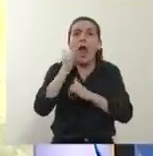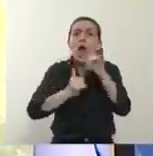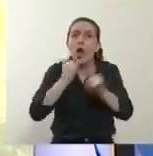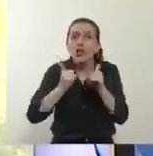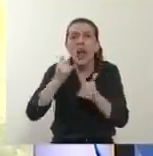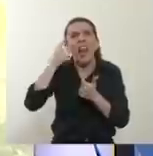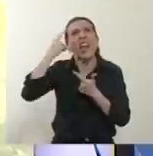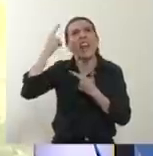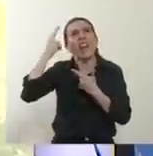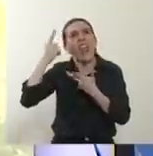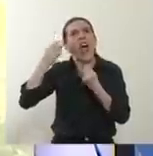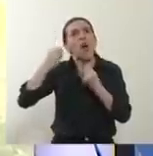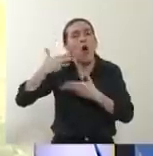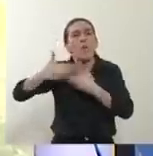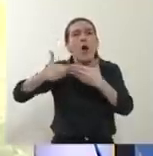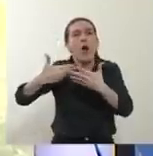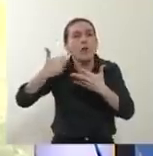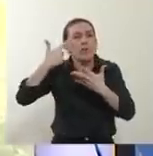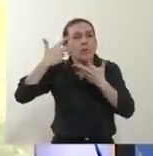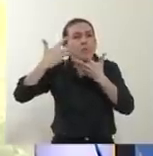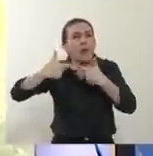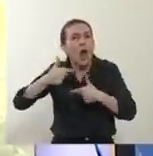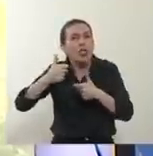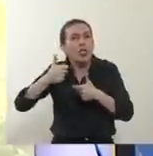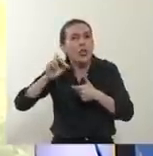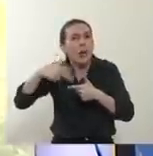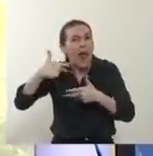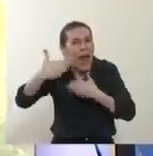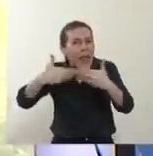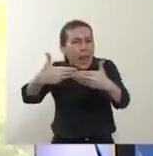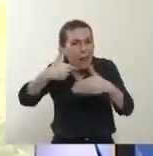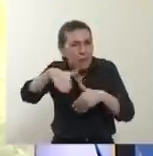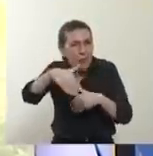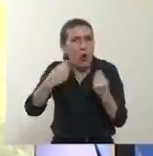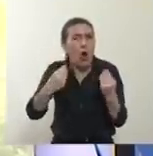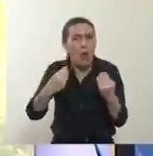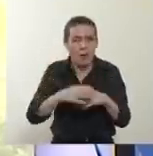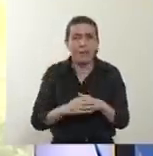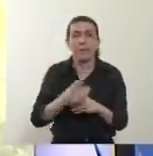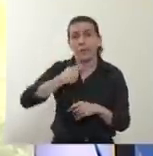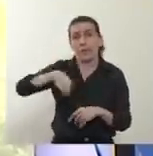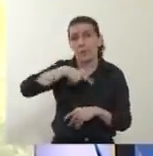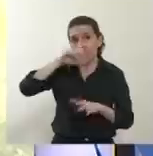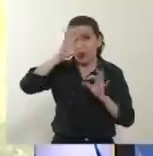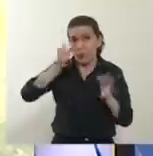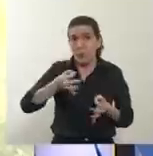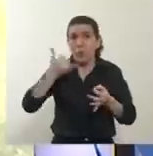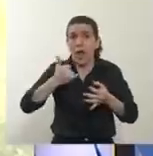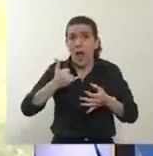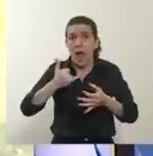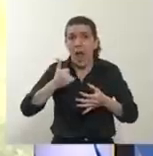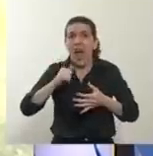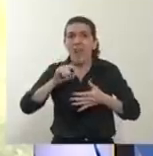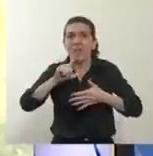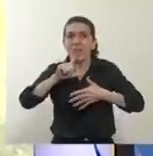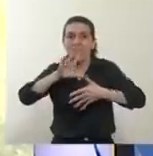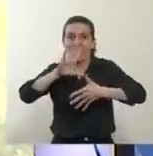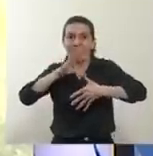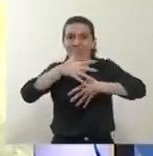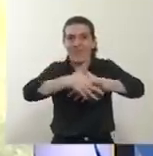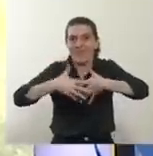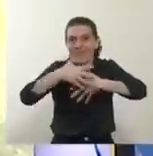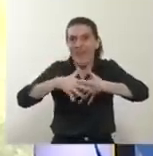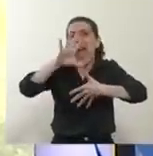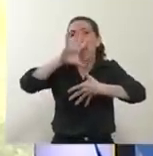decisiones de cómo seguir. Mira, nosotros sabemos que en el continente latinoamericano, fundamentalmente, en